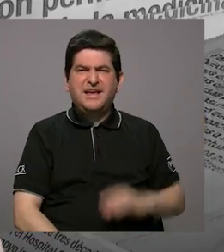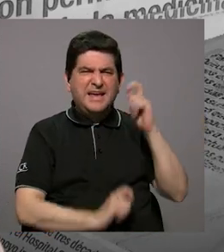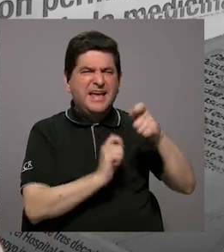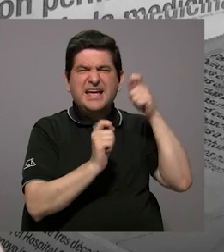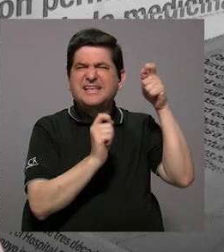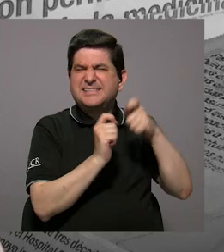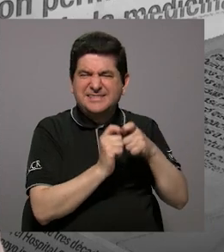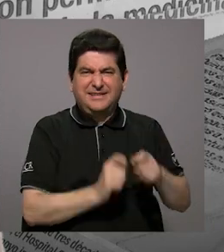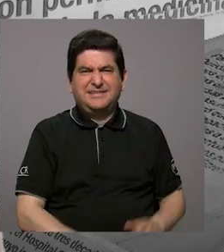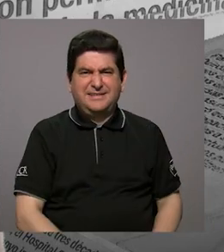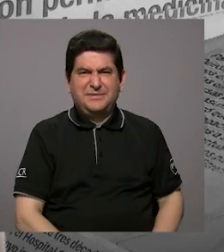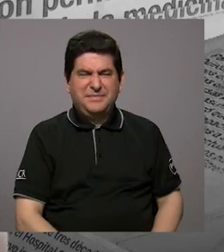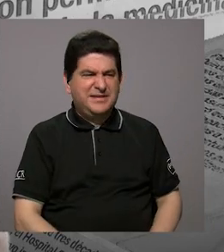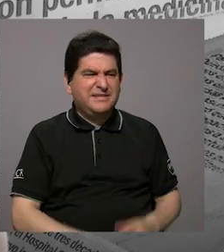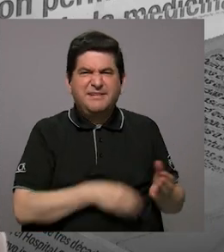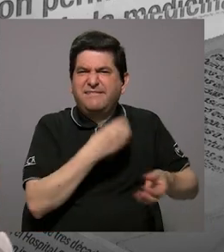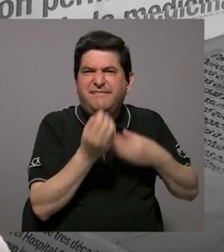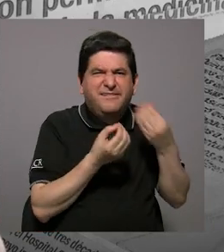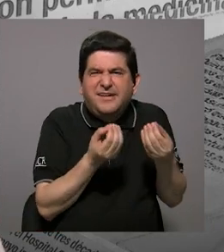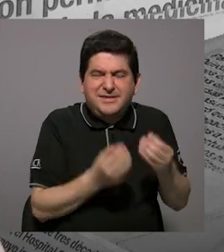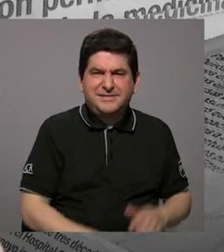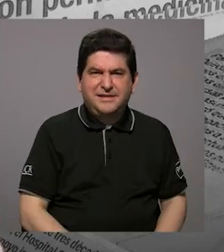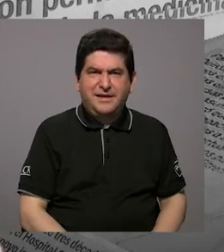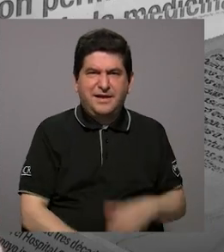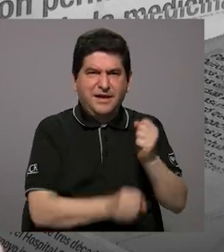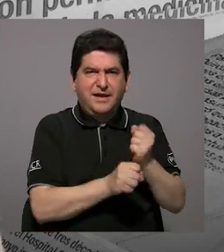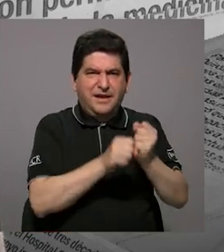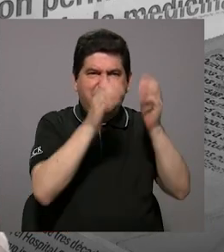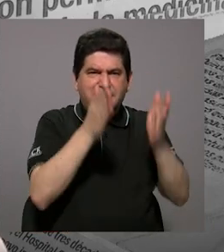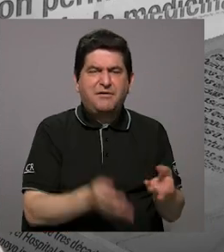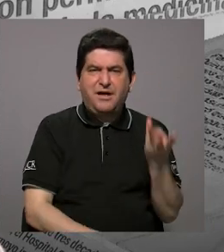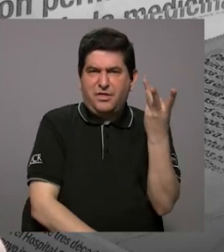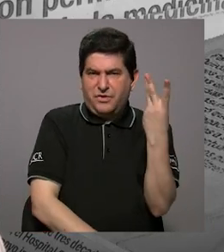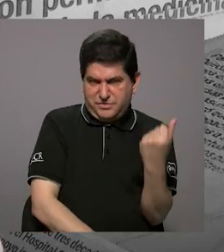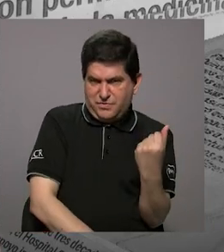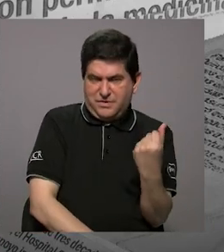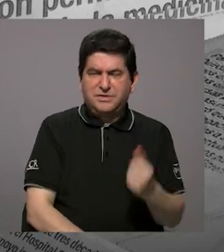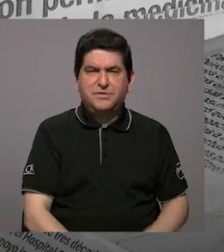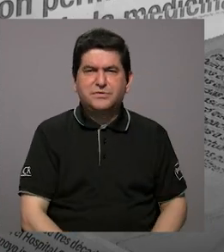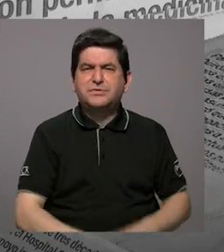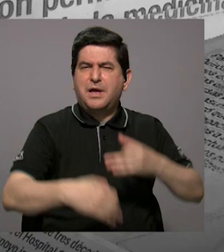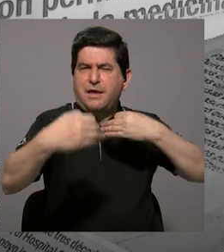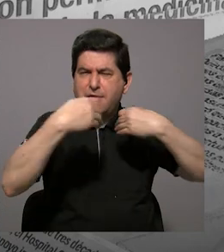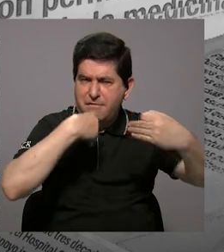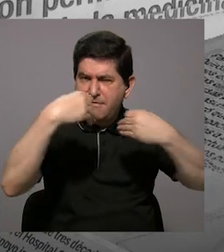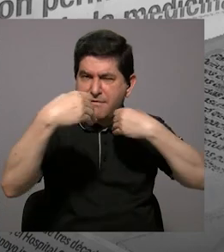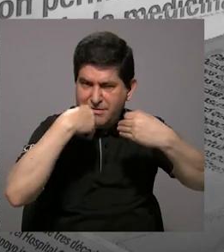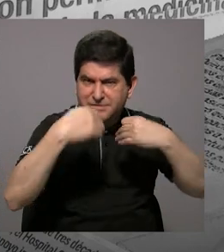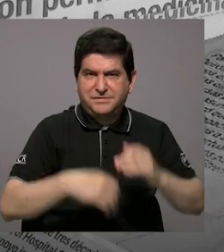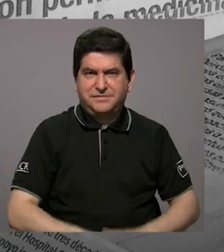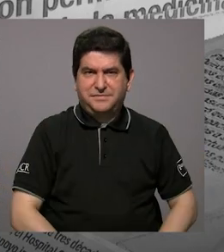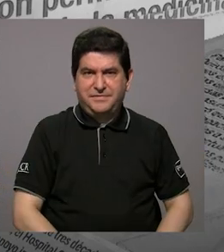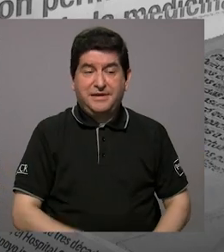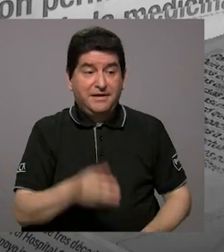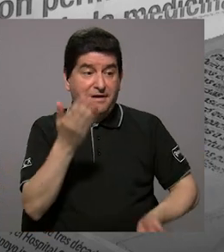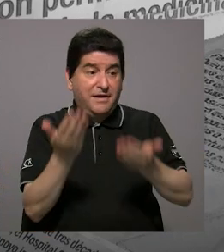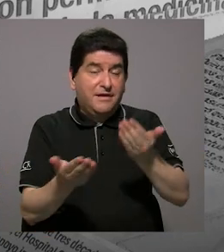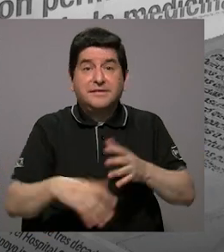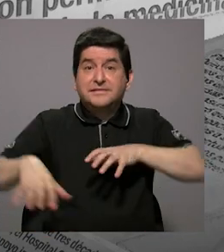hace específicamente? ¿Cuánto personal está involucrado? Si nos comenta un poco